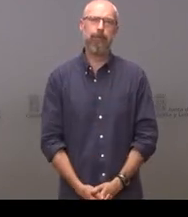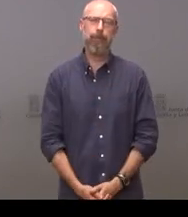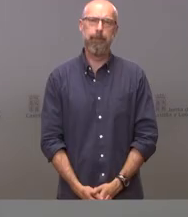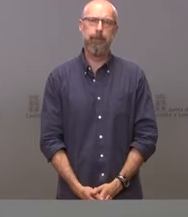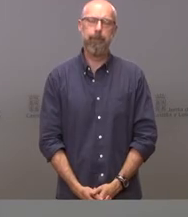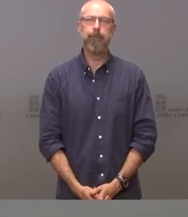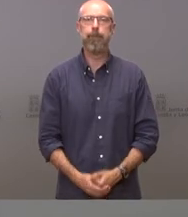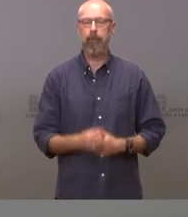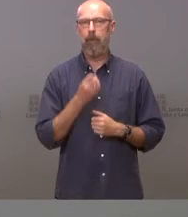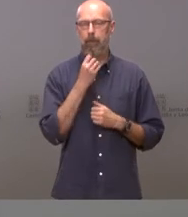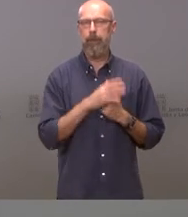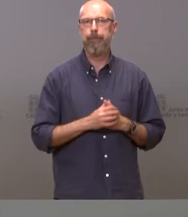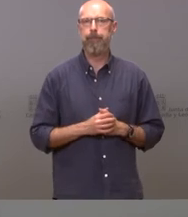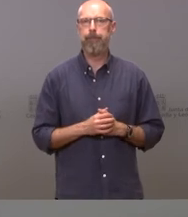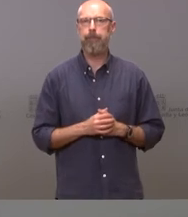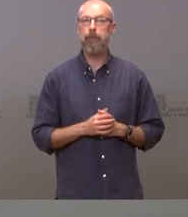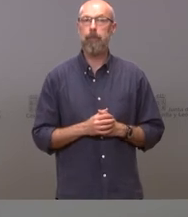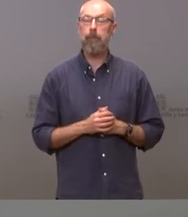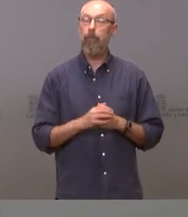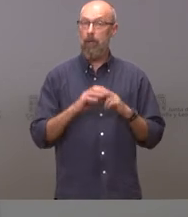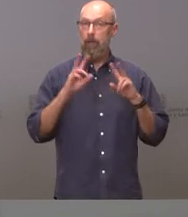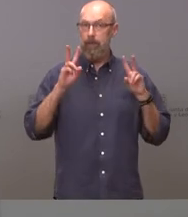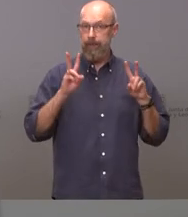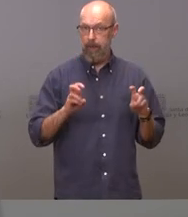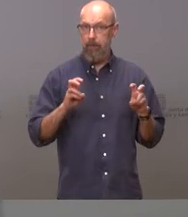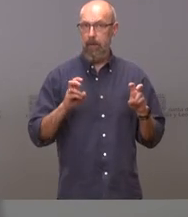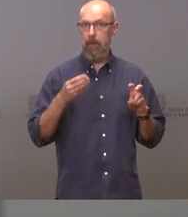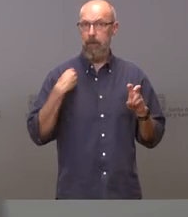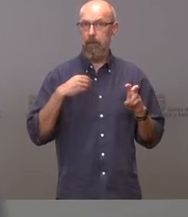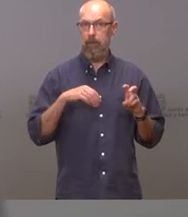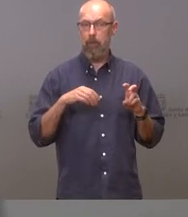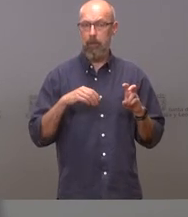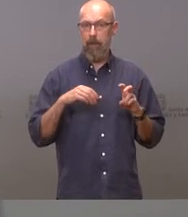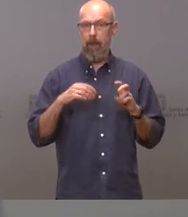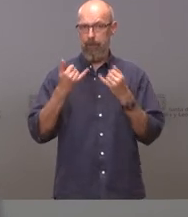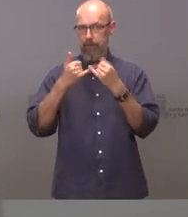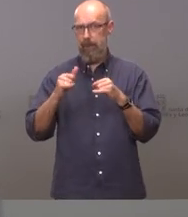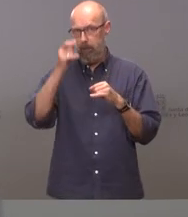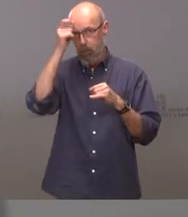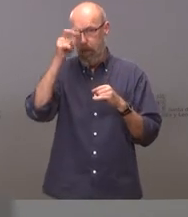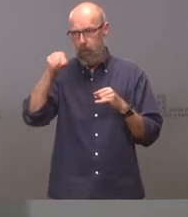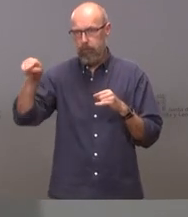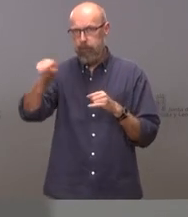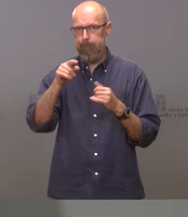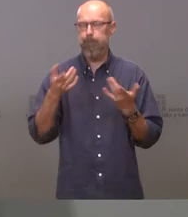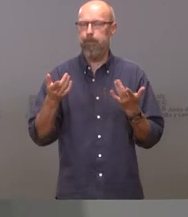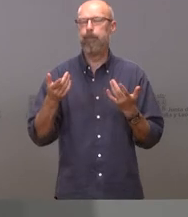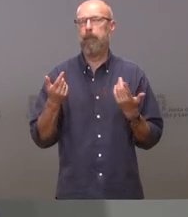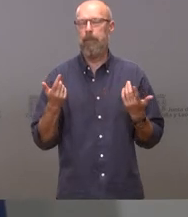bien sobre el asunto de las verbenas en principio